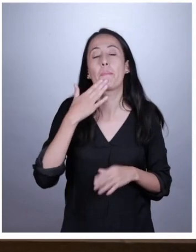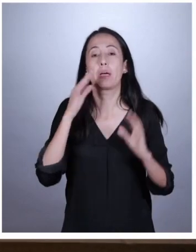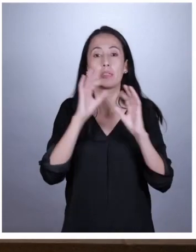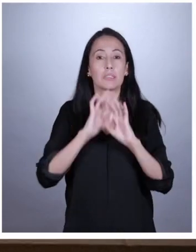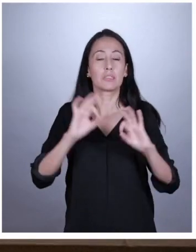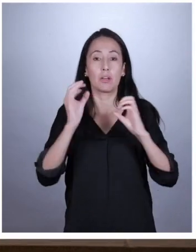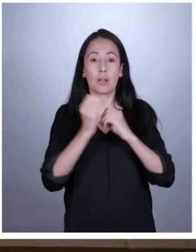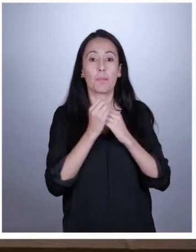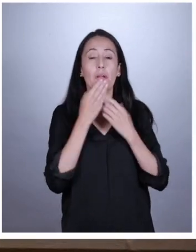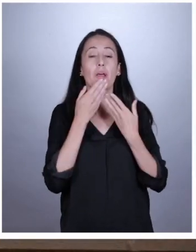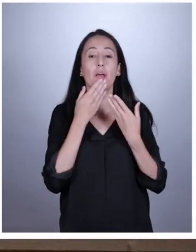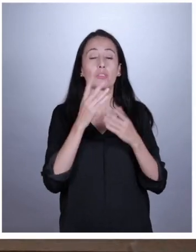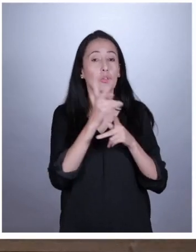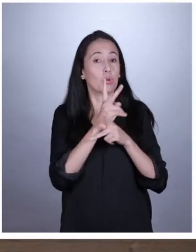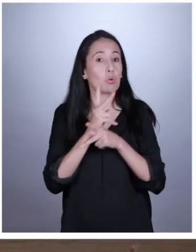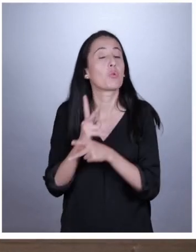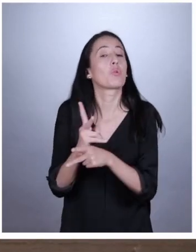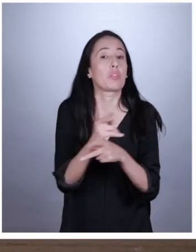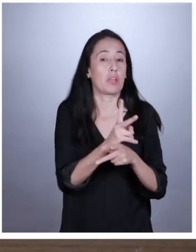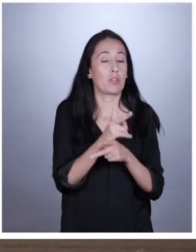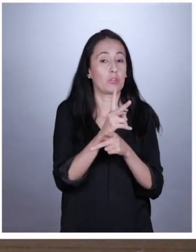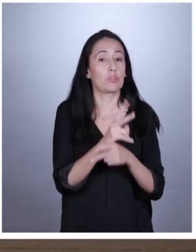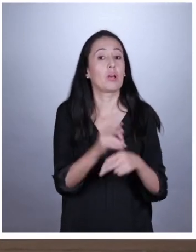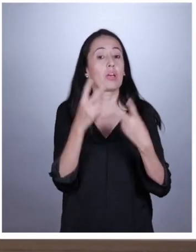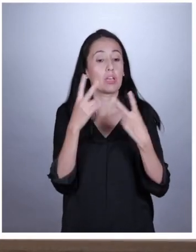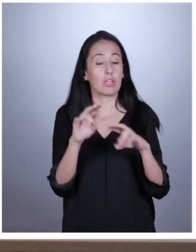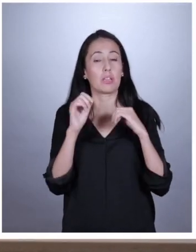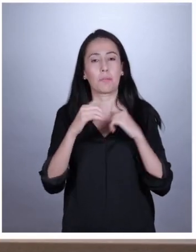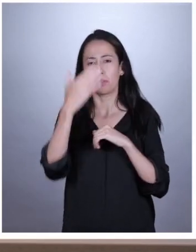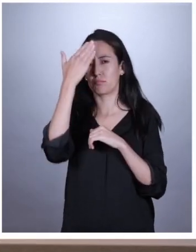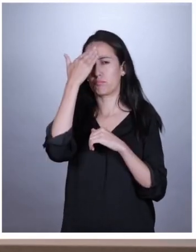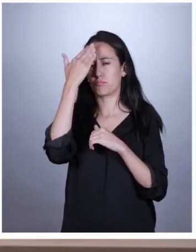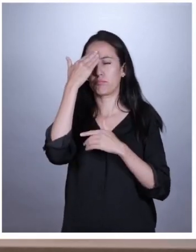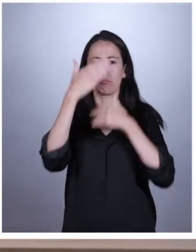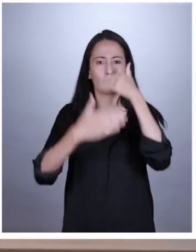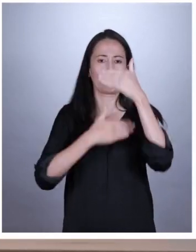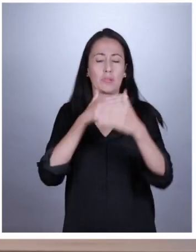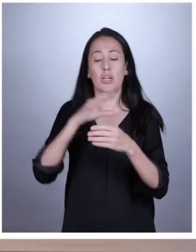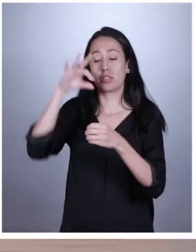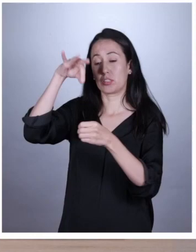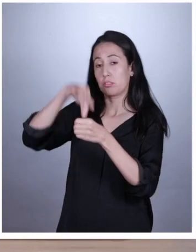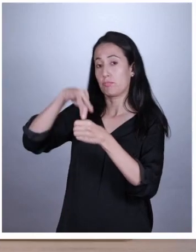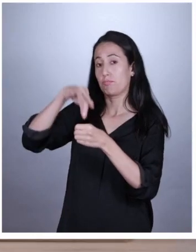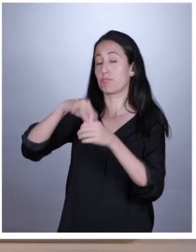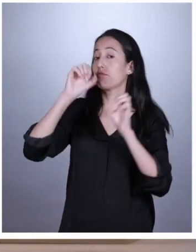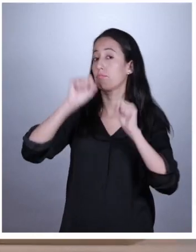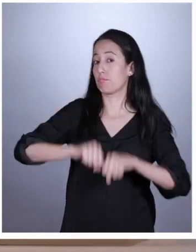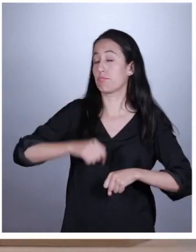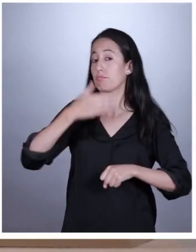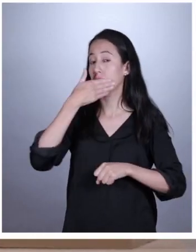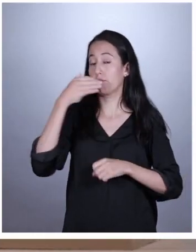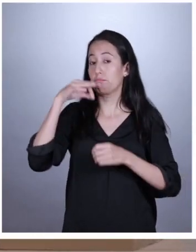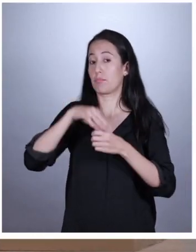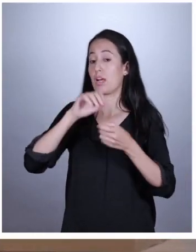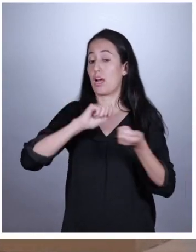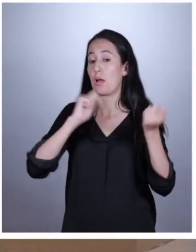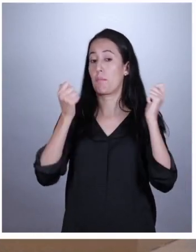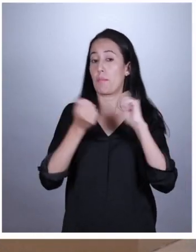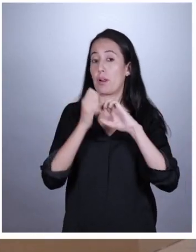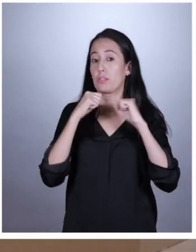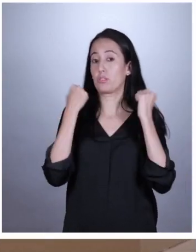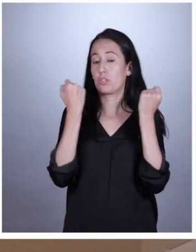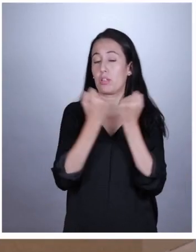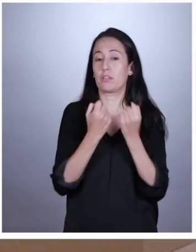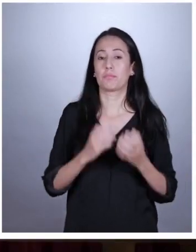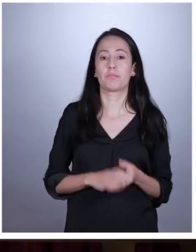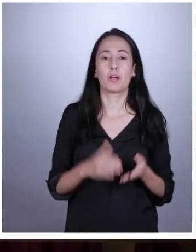tienen que hacerlo informándose, siendo cuidadosos y, sobre todo, conscientes de que están poniendo su granito de arena en la mejora